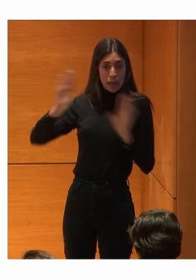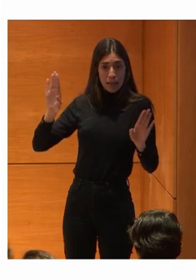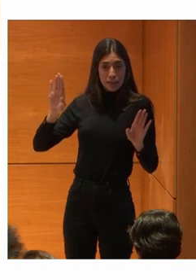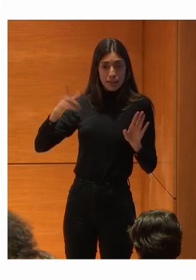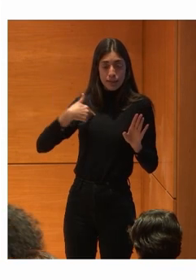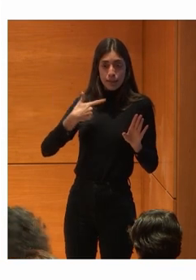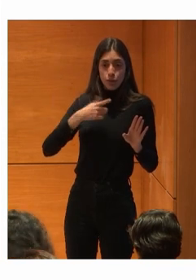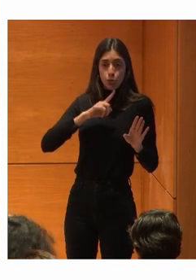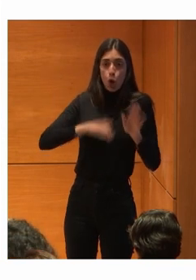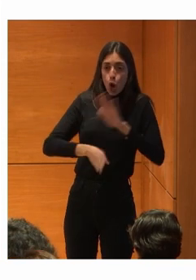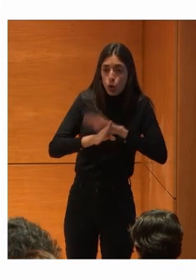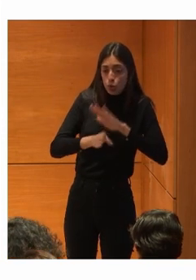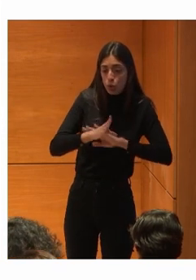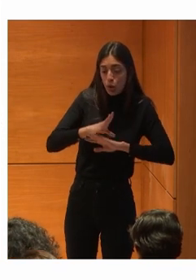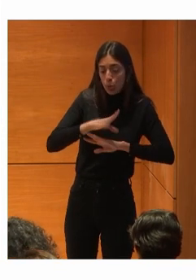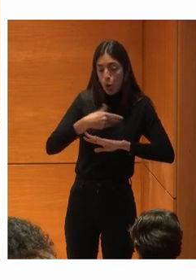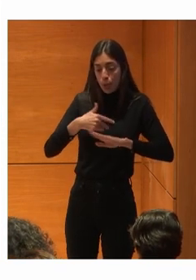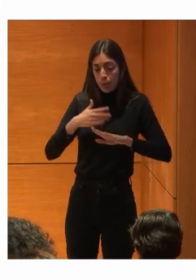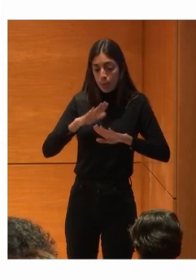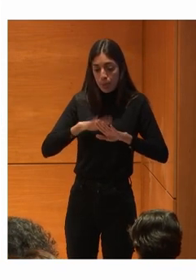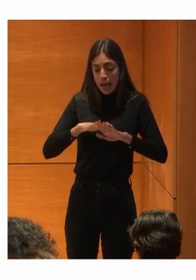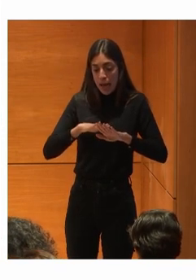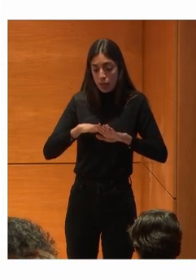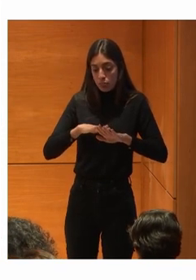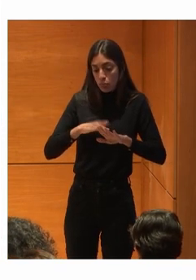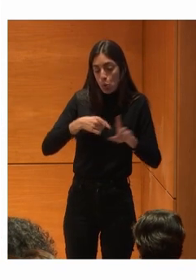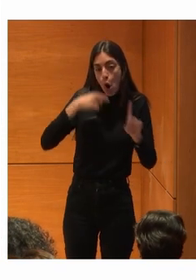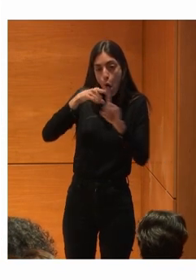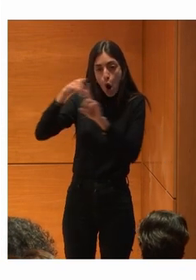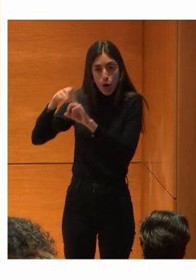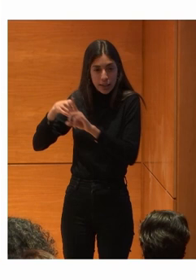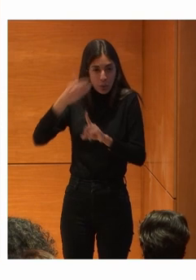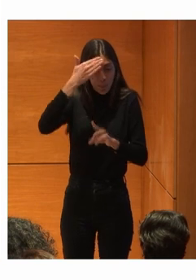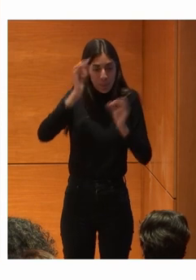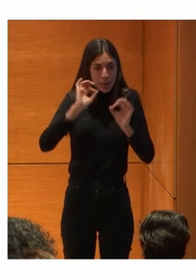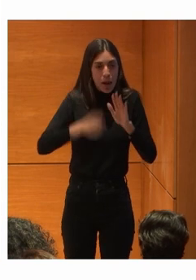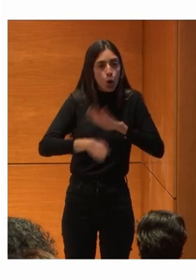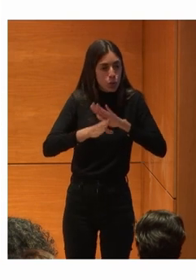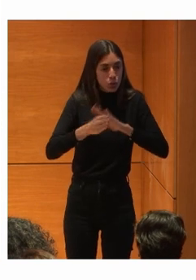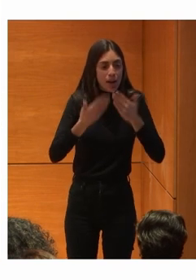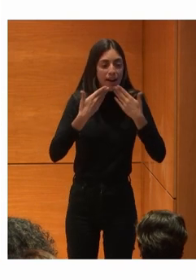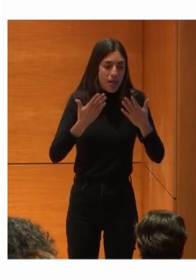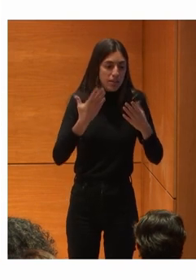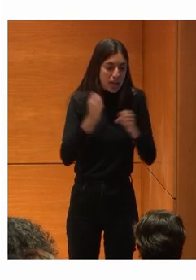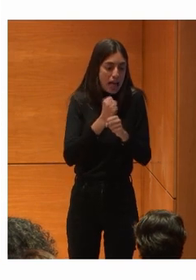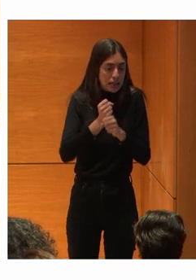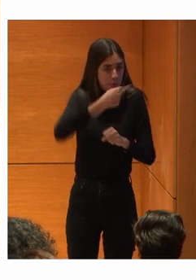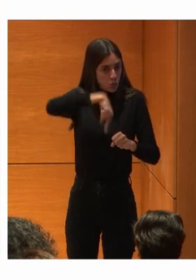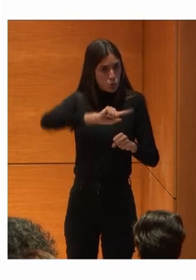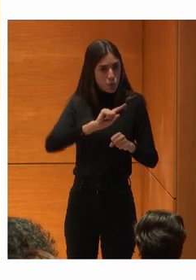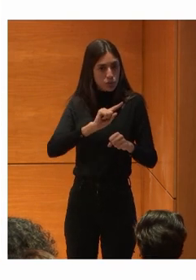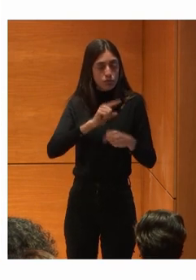esencias De determinadas líneas De trabajo Entidades De Con un despliegue